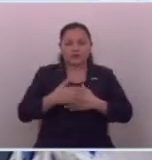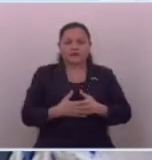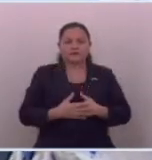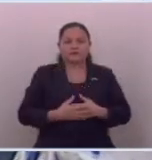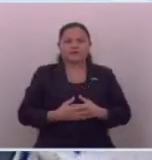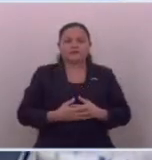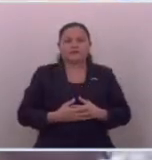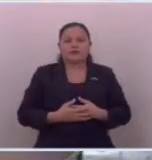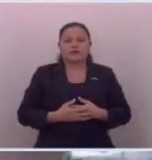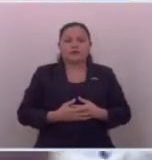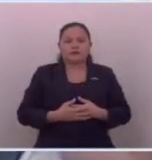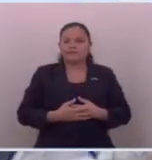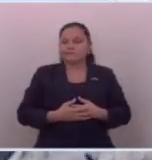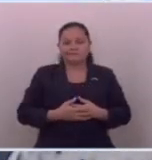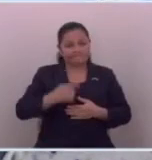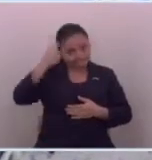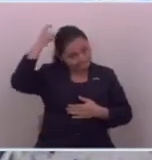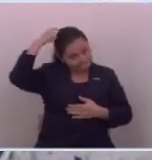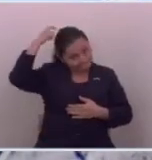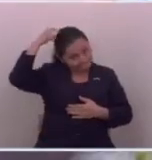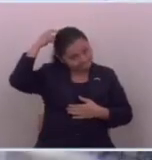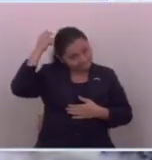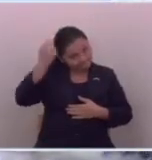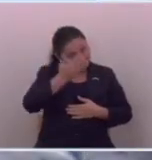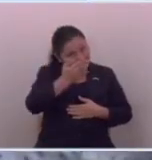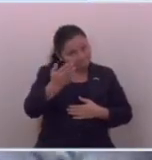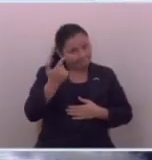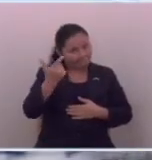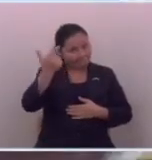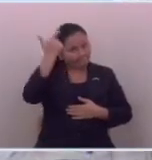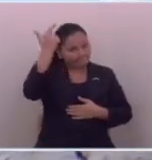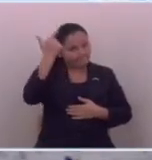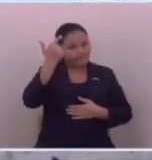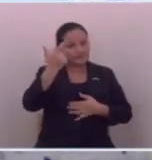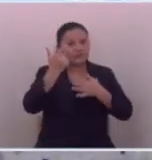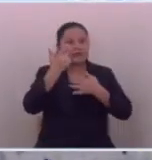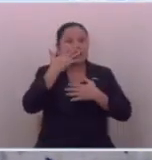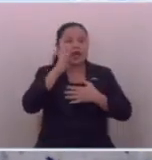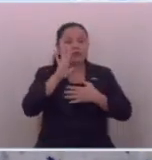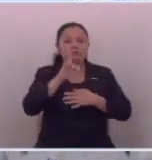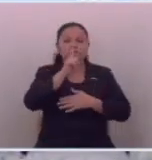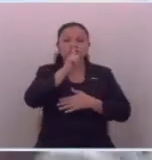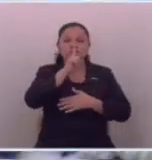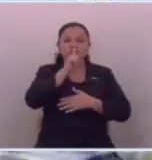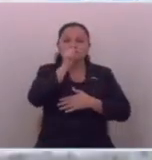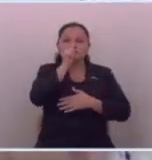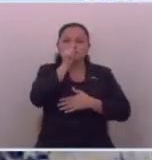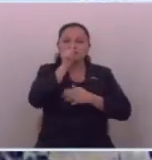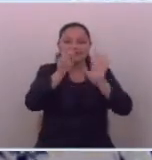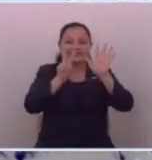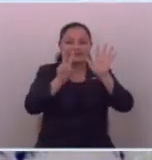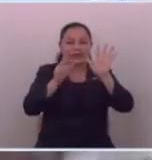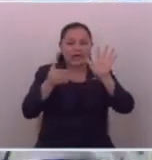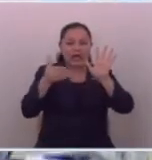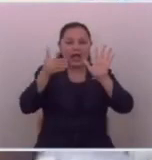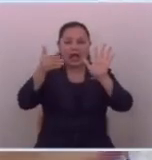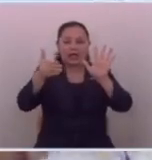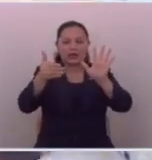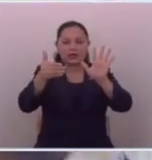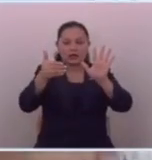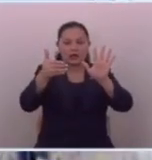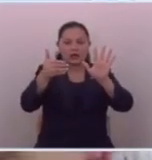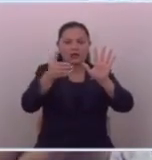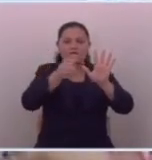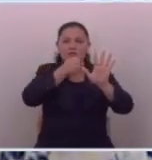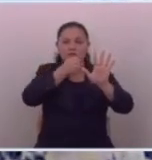no sean hipócritas quítenle la reserva de siete años a una gran